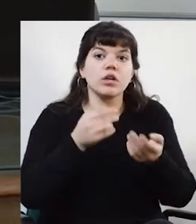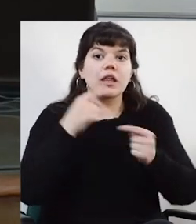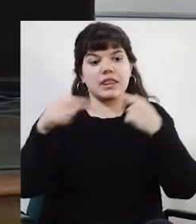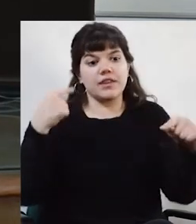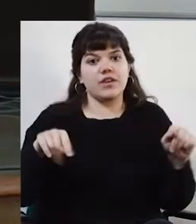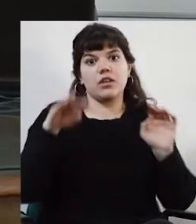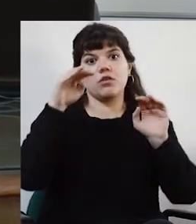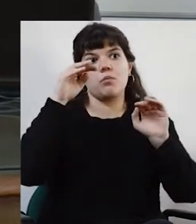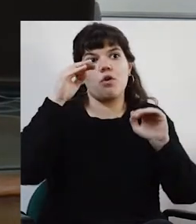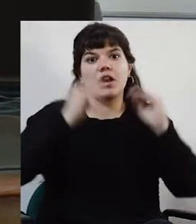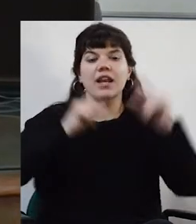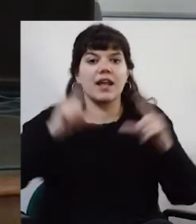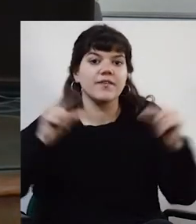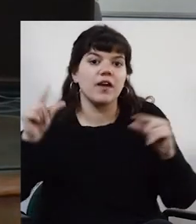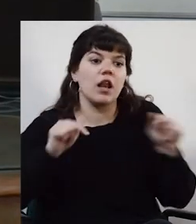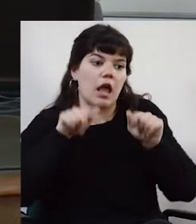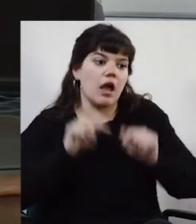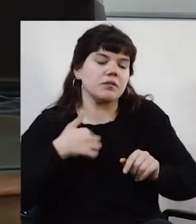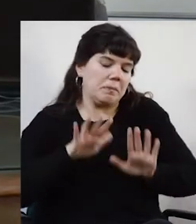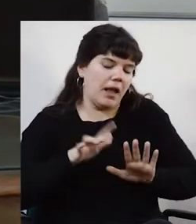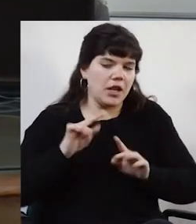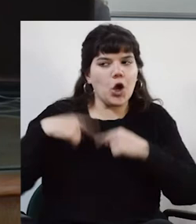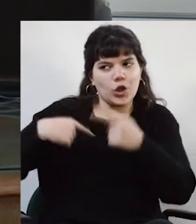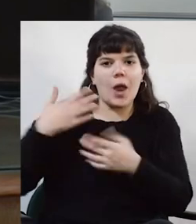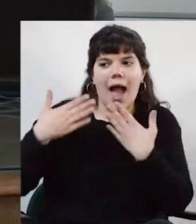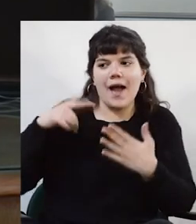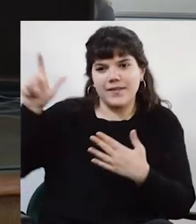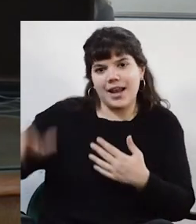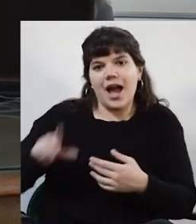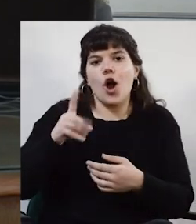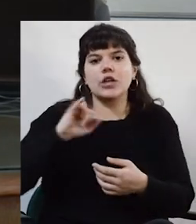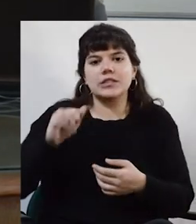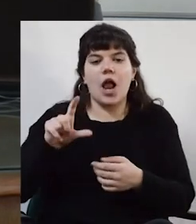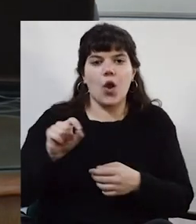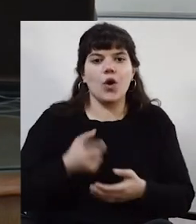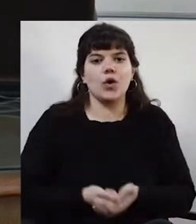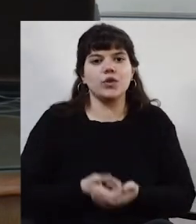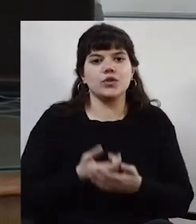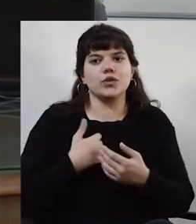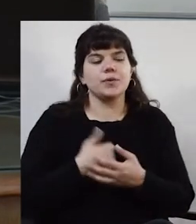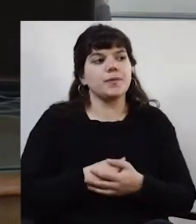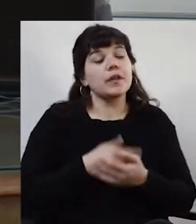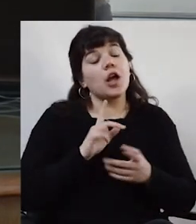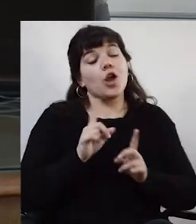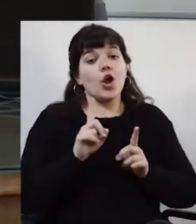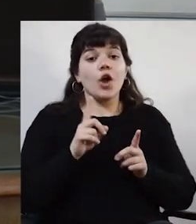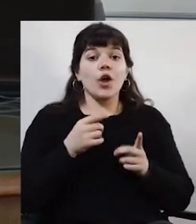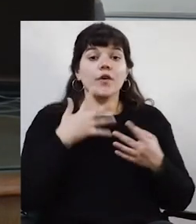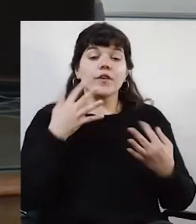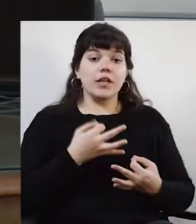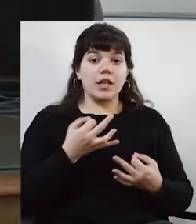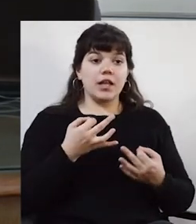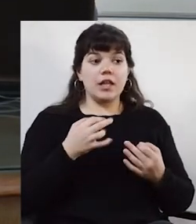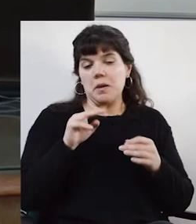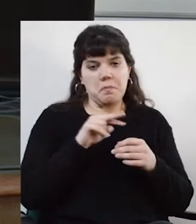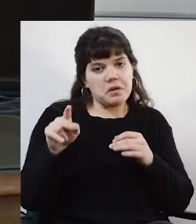niveles de... y paro por acá y te dejo, Gonzalo, porque capaz que ya estoy moviéndome circular. Estamos en la